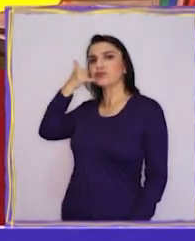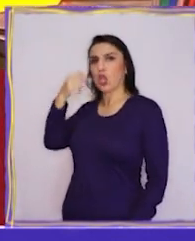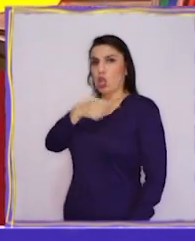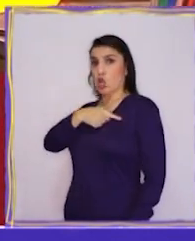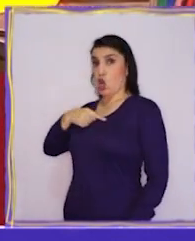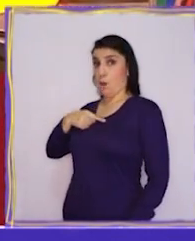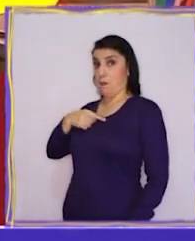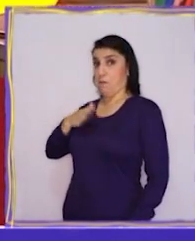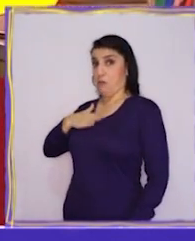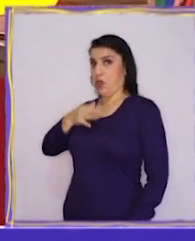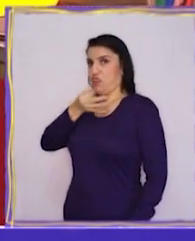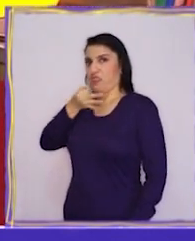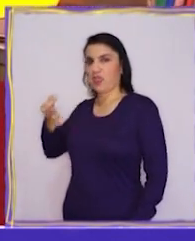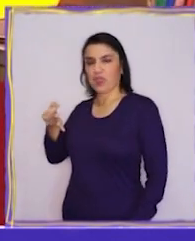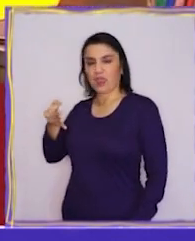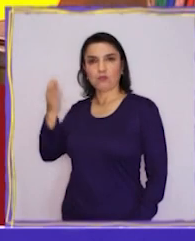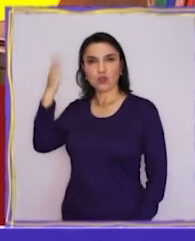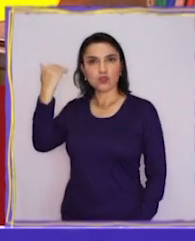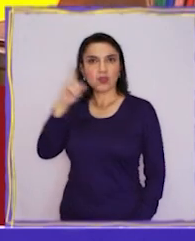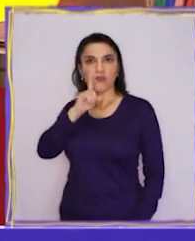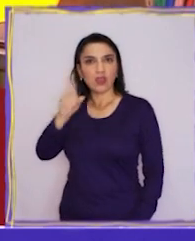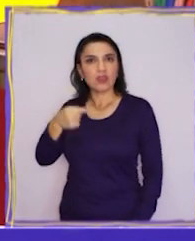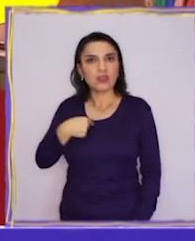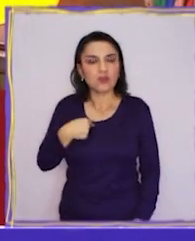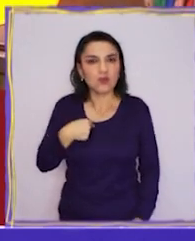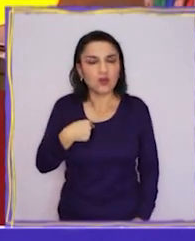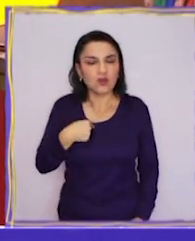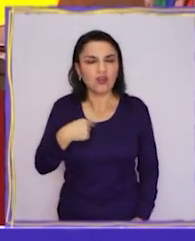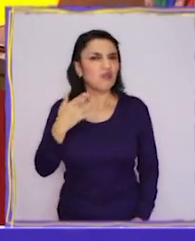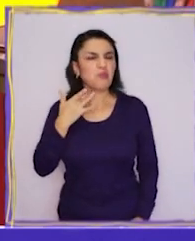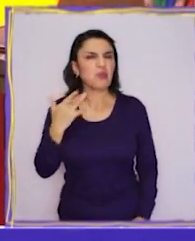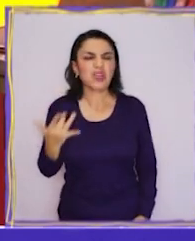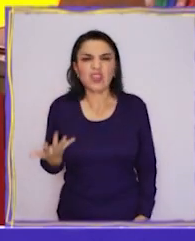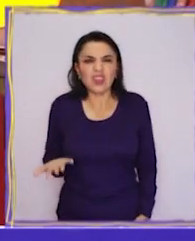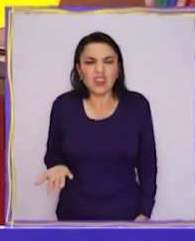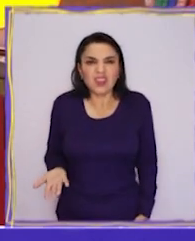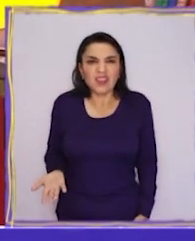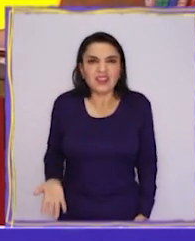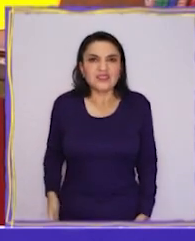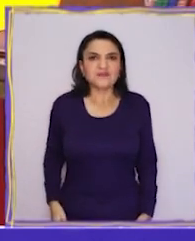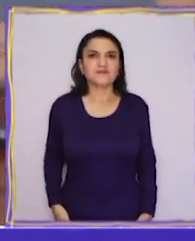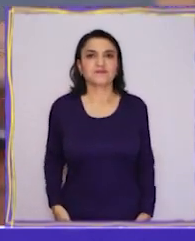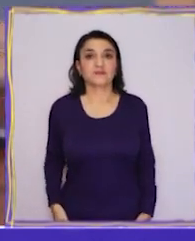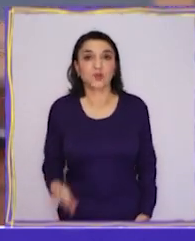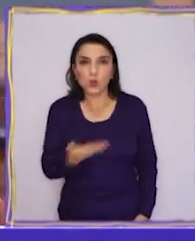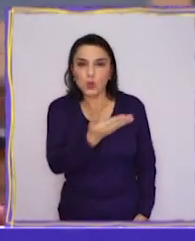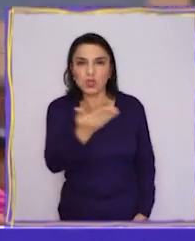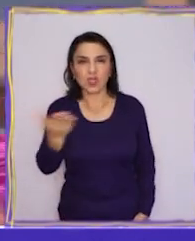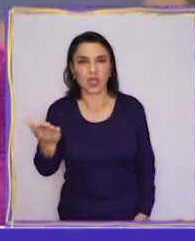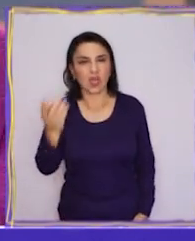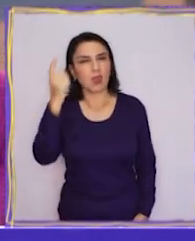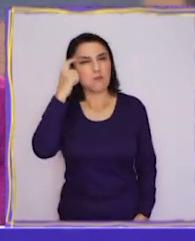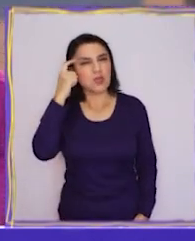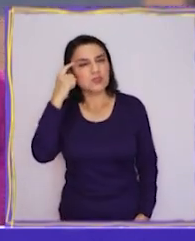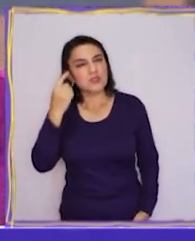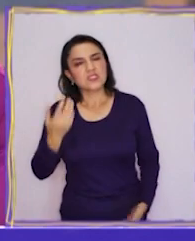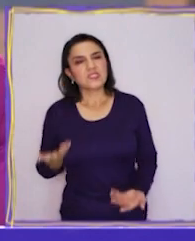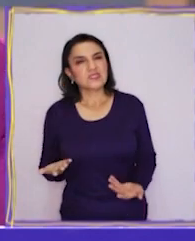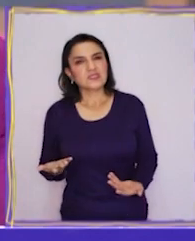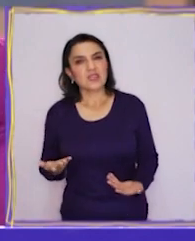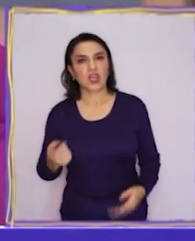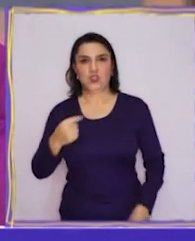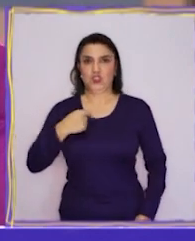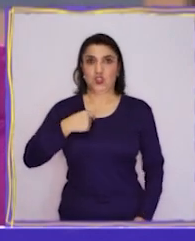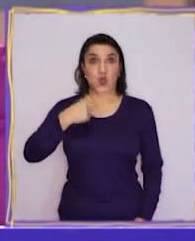dije mi nombre y no me reconoció. ¿Por qué creen que podría pasar eso? ¿Y ustedes qué creen?